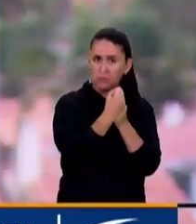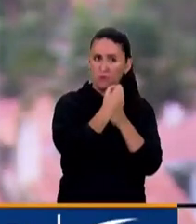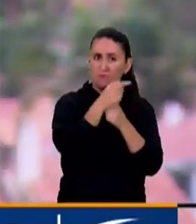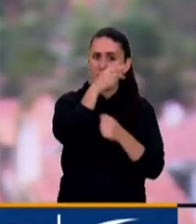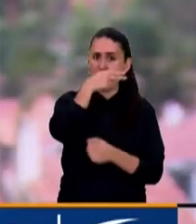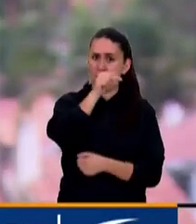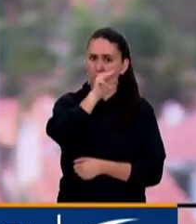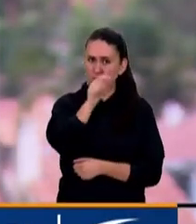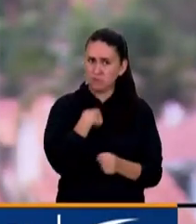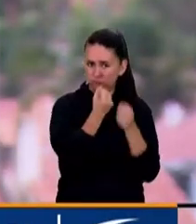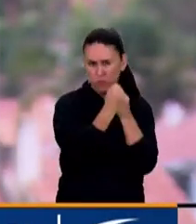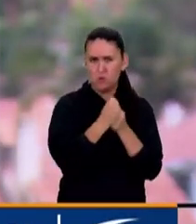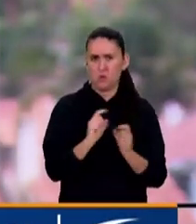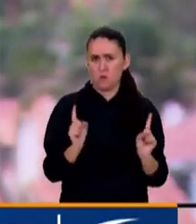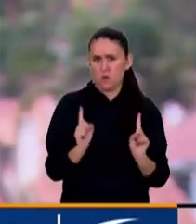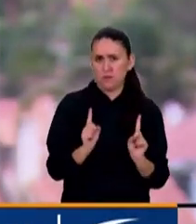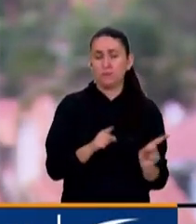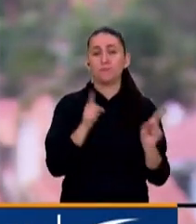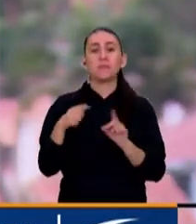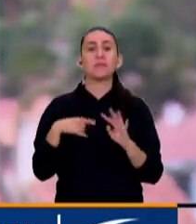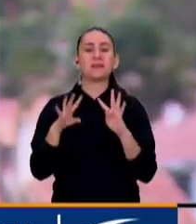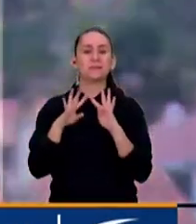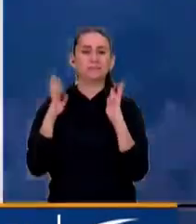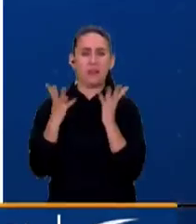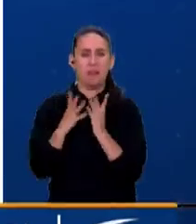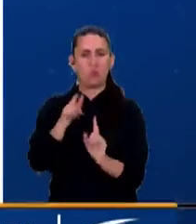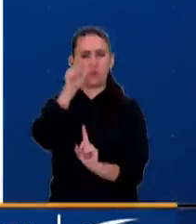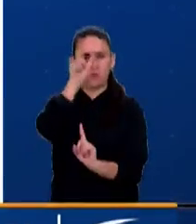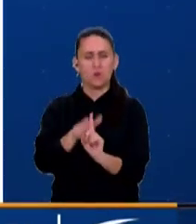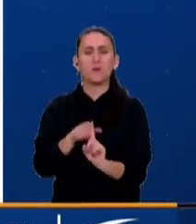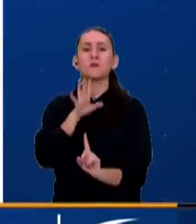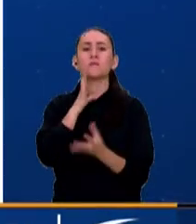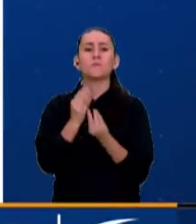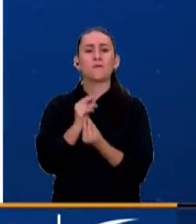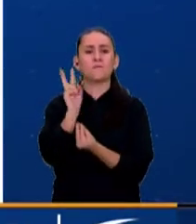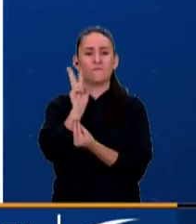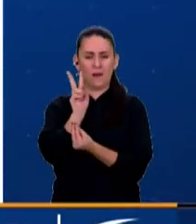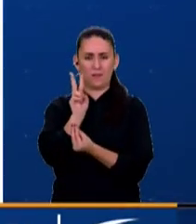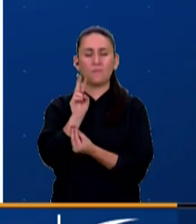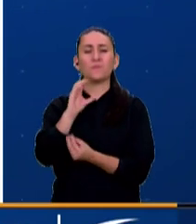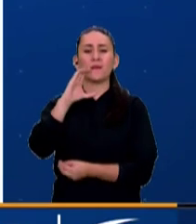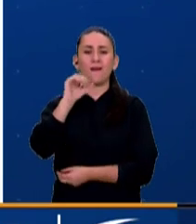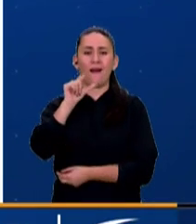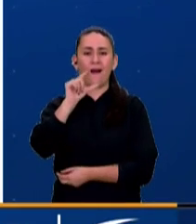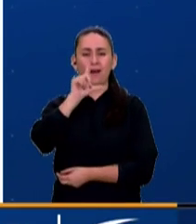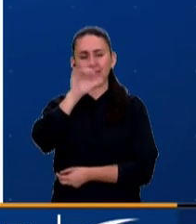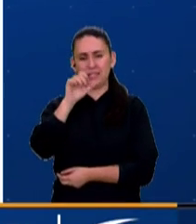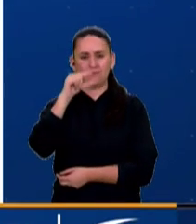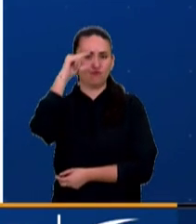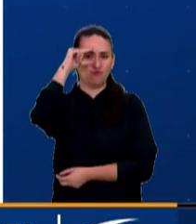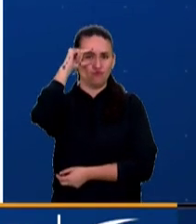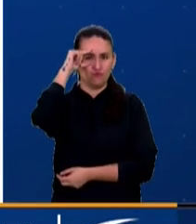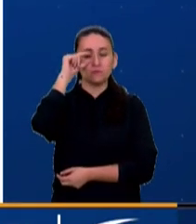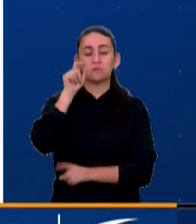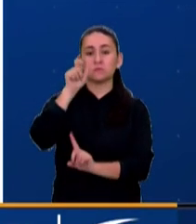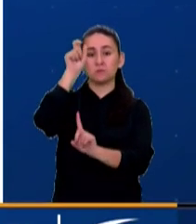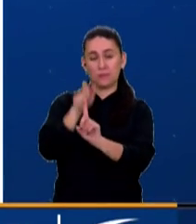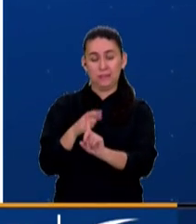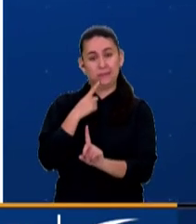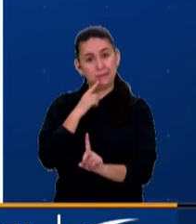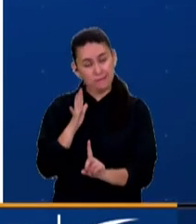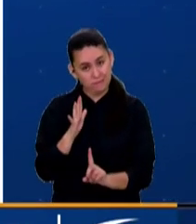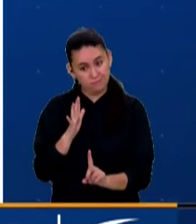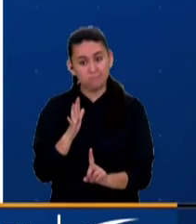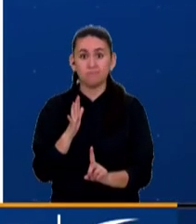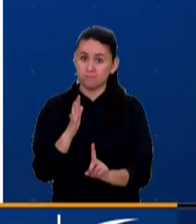comunicado es el del senador del partido Verde, Humberto de la Calle, quien manifiesta que un tratamiento